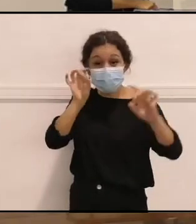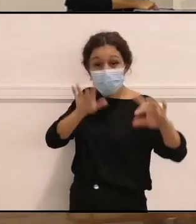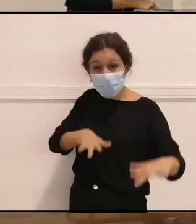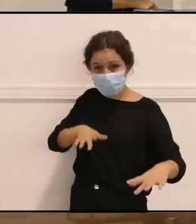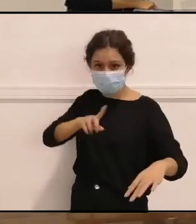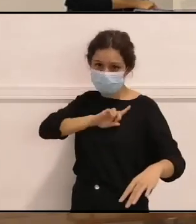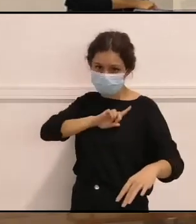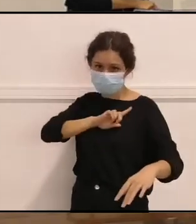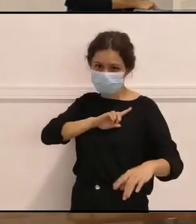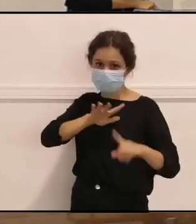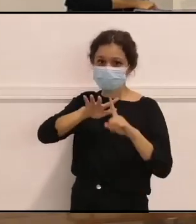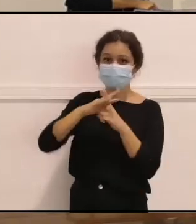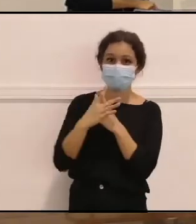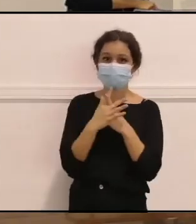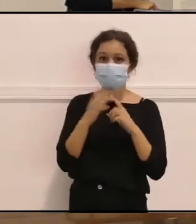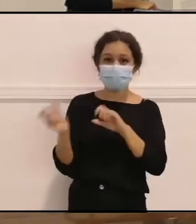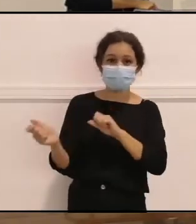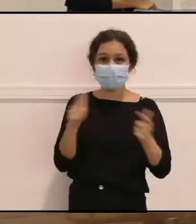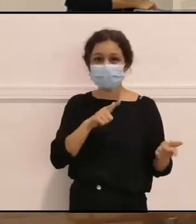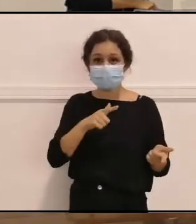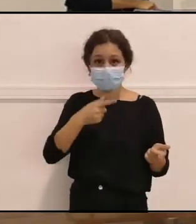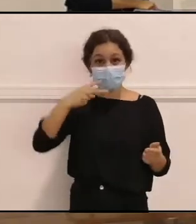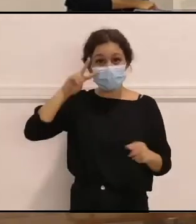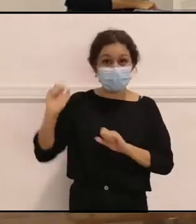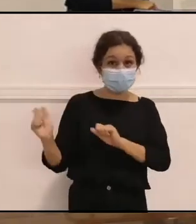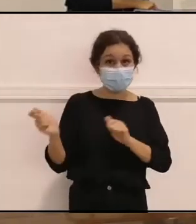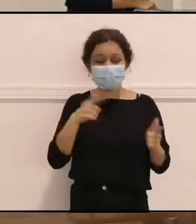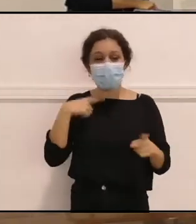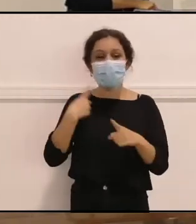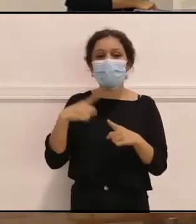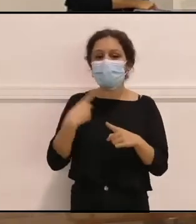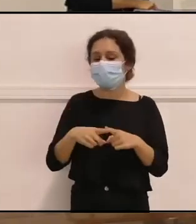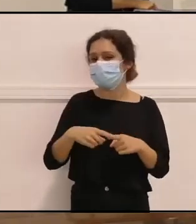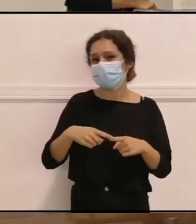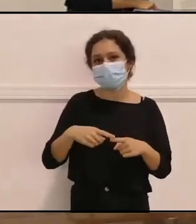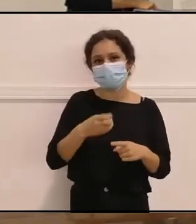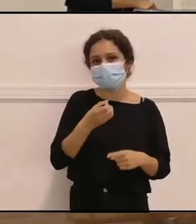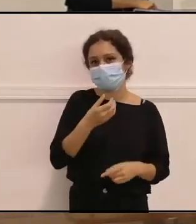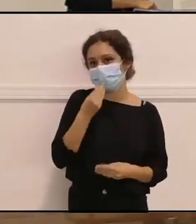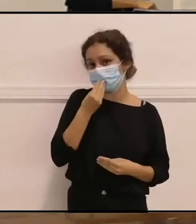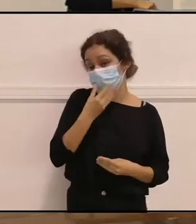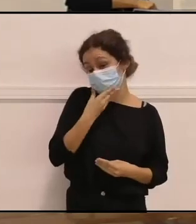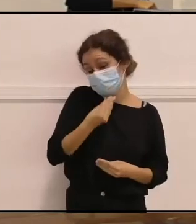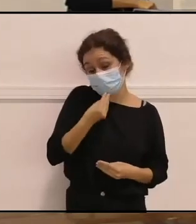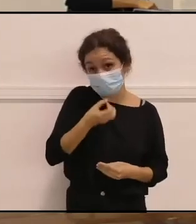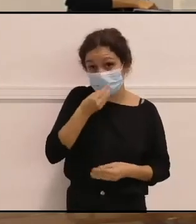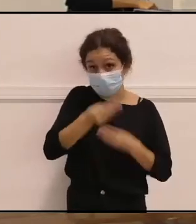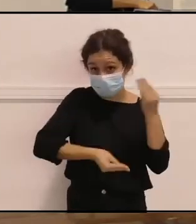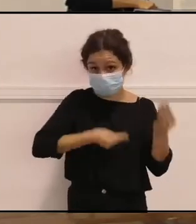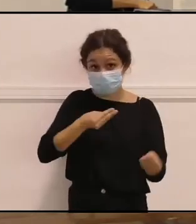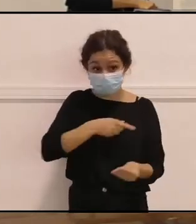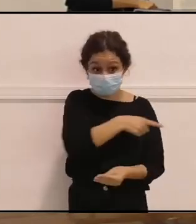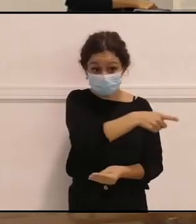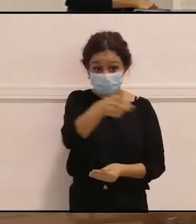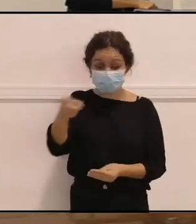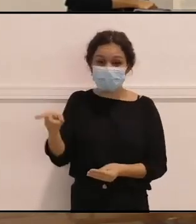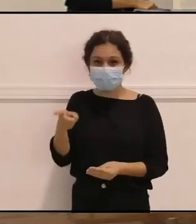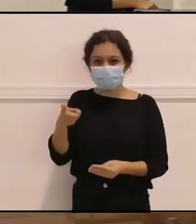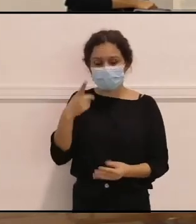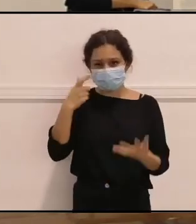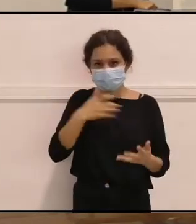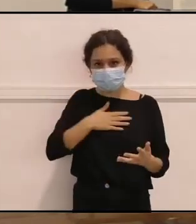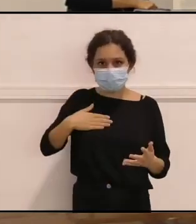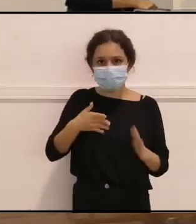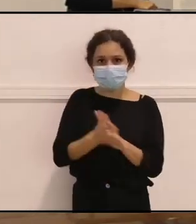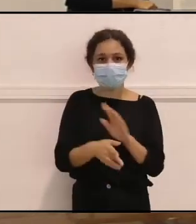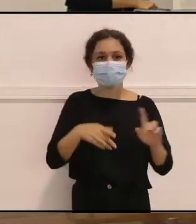viviendo cosas parecidas, haciendo un montón de cosas súper guay y aportando un montón de cosas, ¿no? Y la verdad que quería destacarlo, Que los referentes a veces parece que tienen que ser